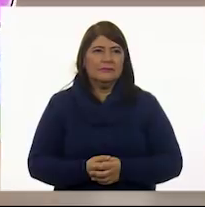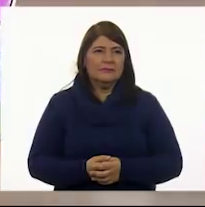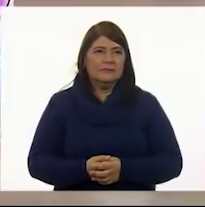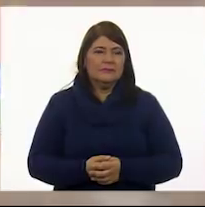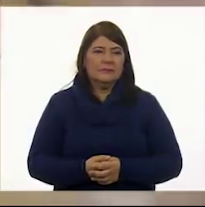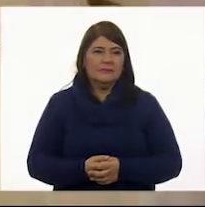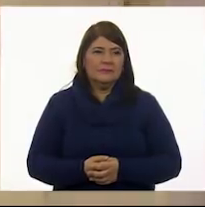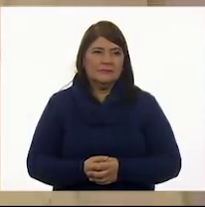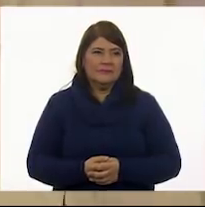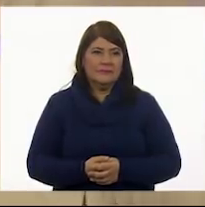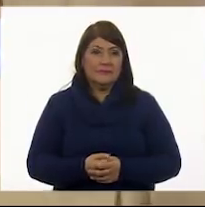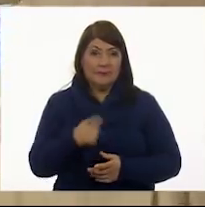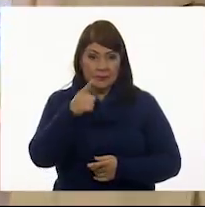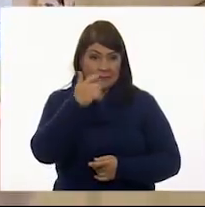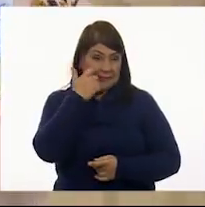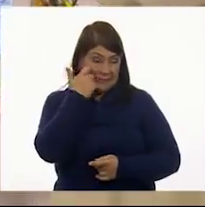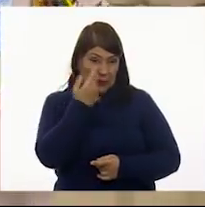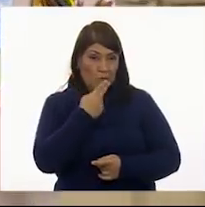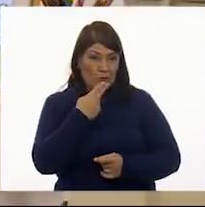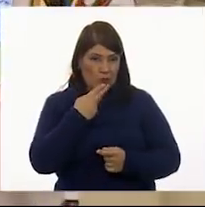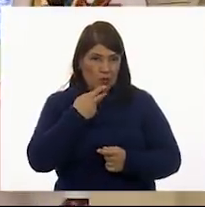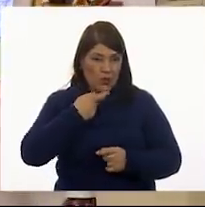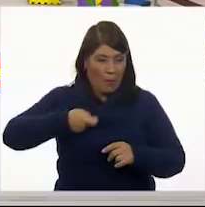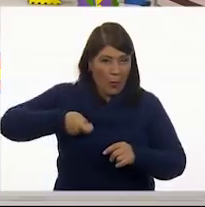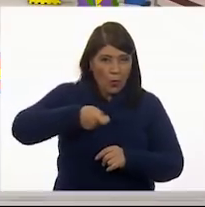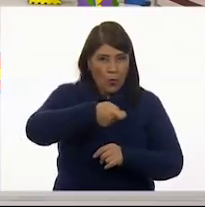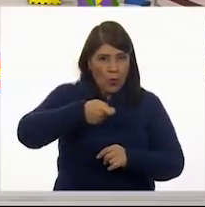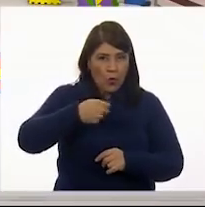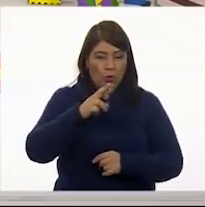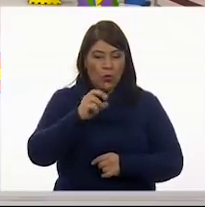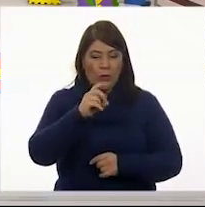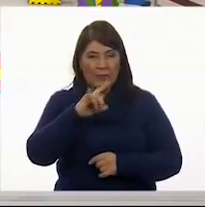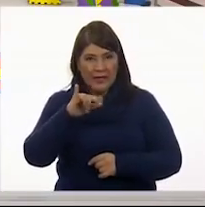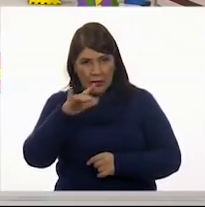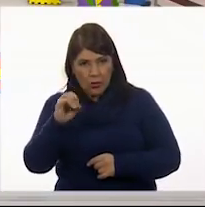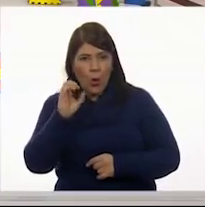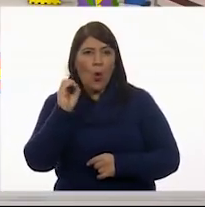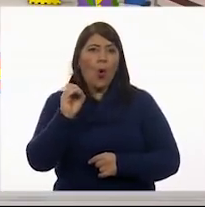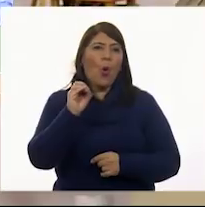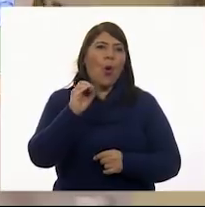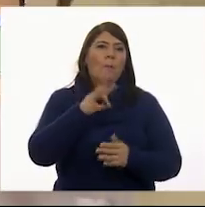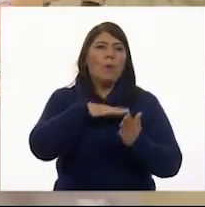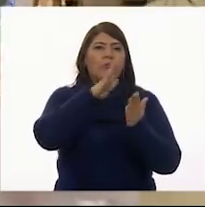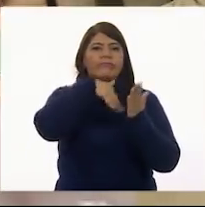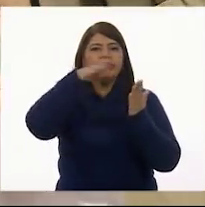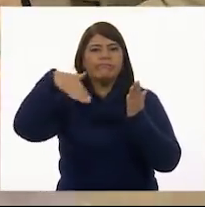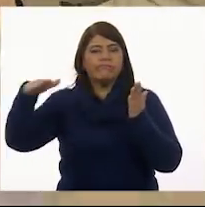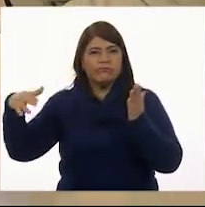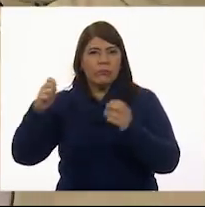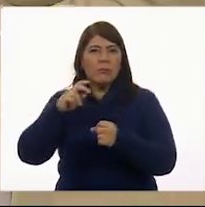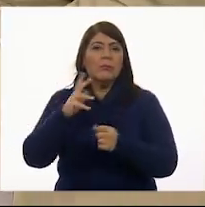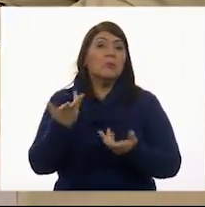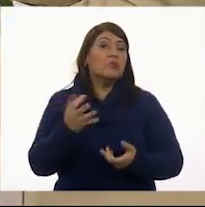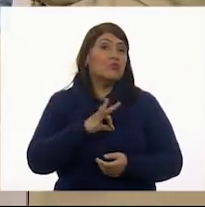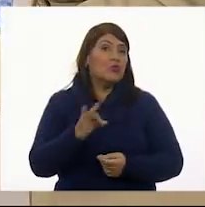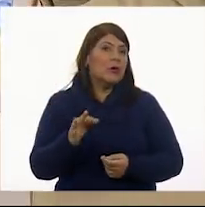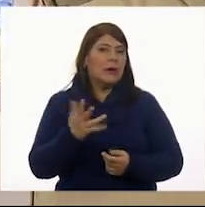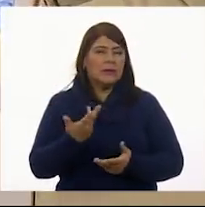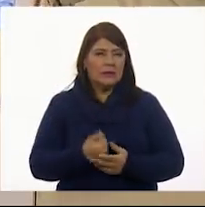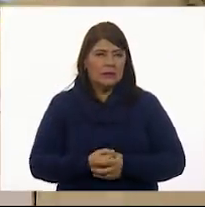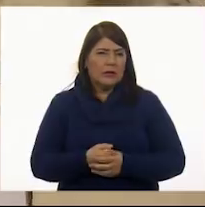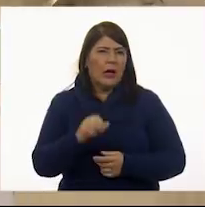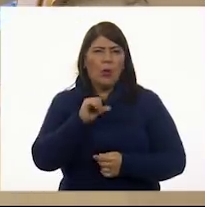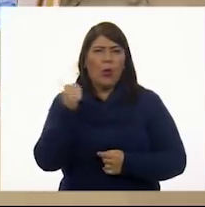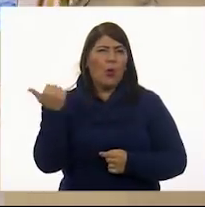¿Te gustaría con el rodillo? Sí, con el rodillo. O con brocha y pintura. No hemos ocupado la brocha. Podría ser un